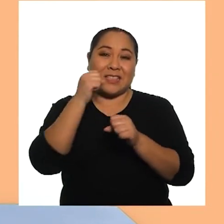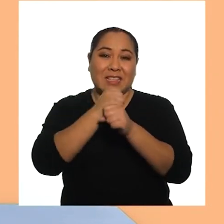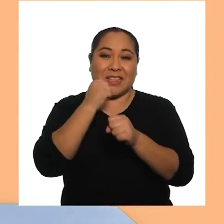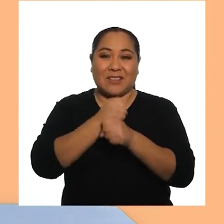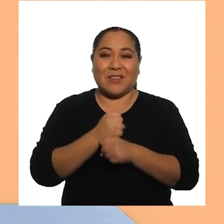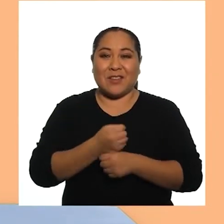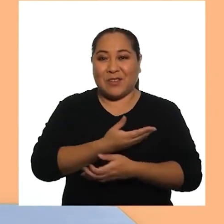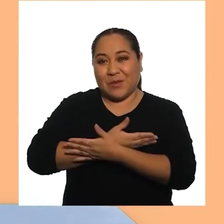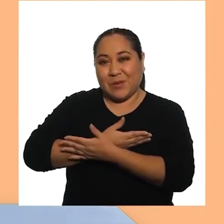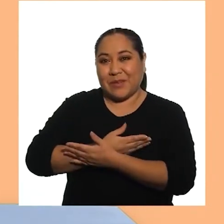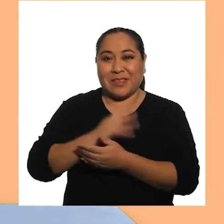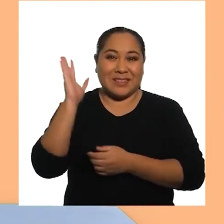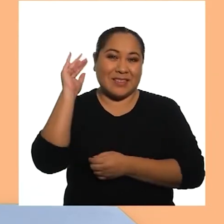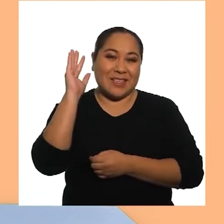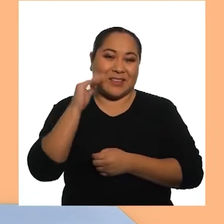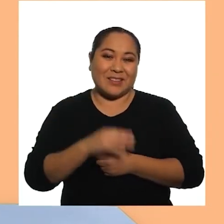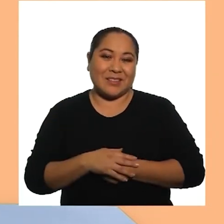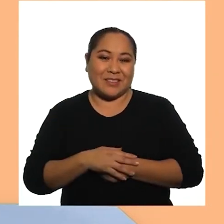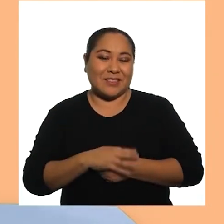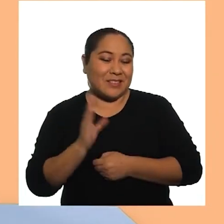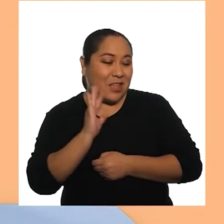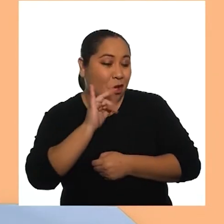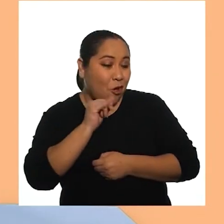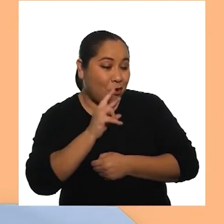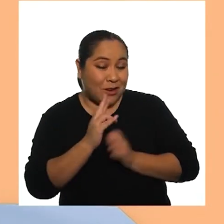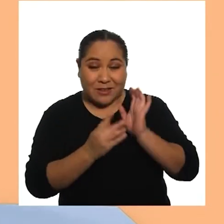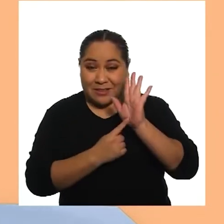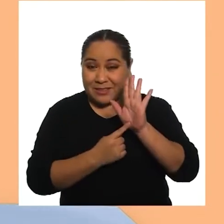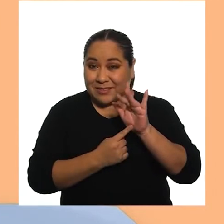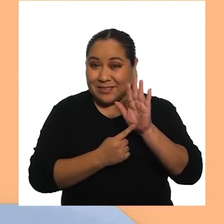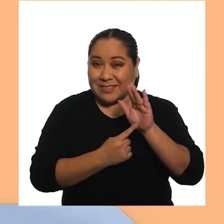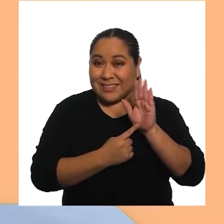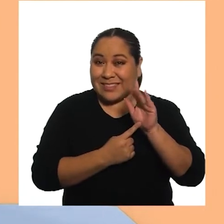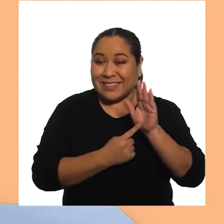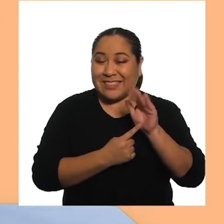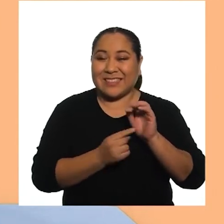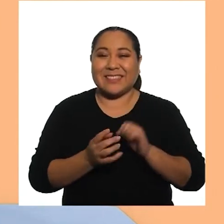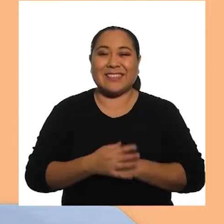desarrollo de la actividad con tu bebé Hasta pronto Nos despedimos Jorge